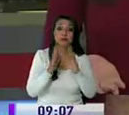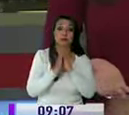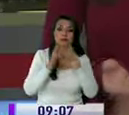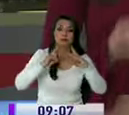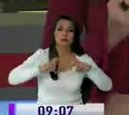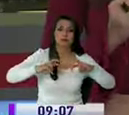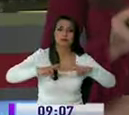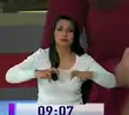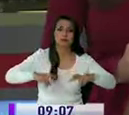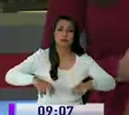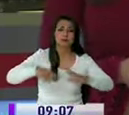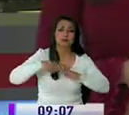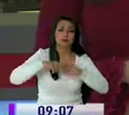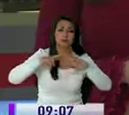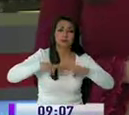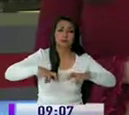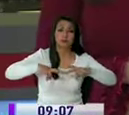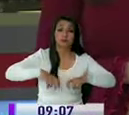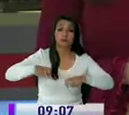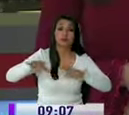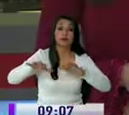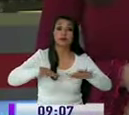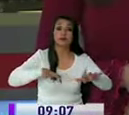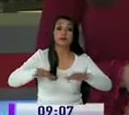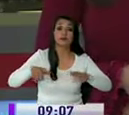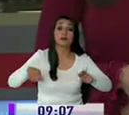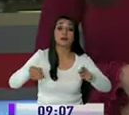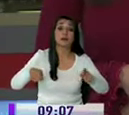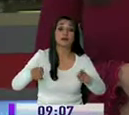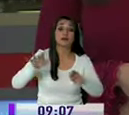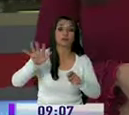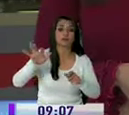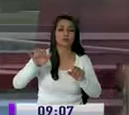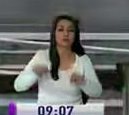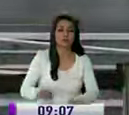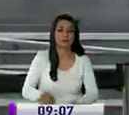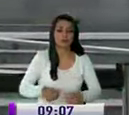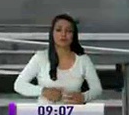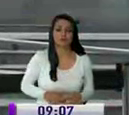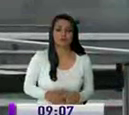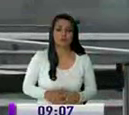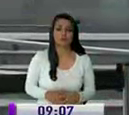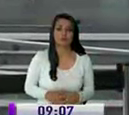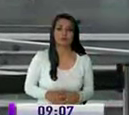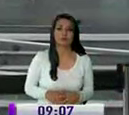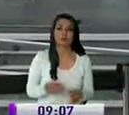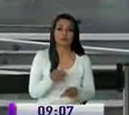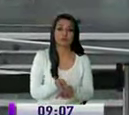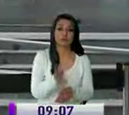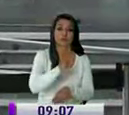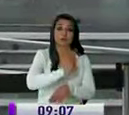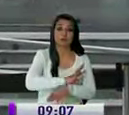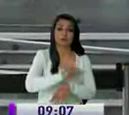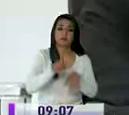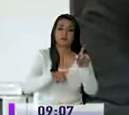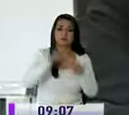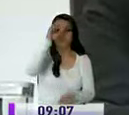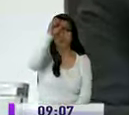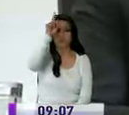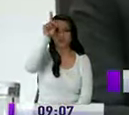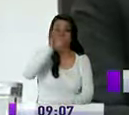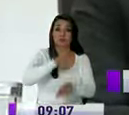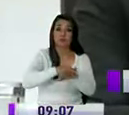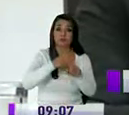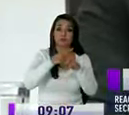investigación profunda al manejo que se dio a esta entidad estatal En la Asamblea Nacional hay reacciones tras la